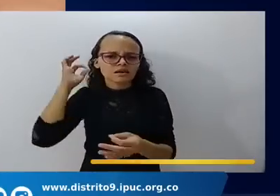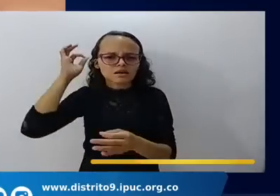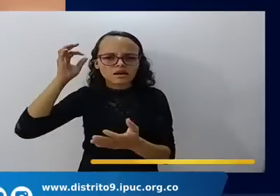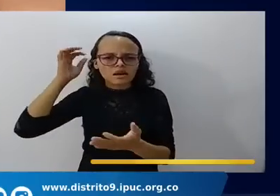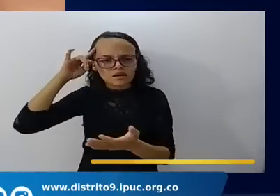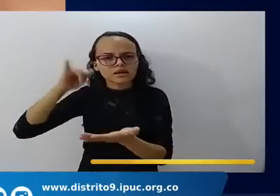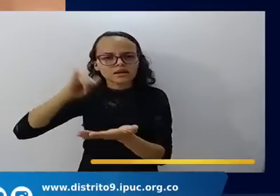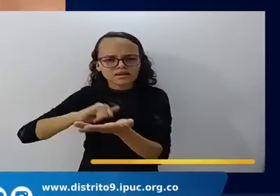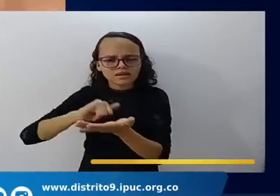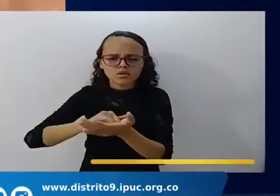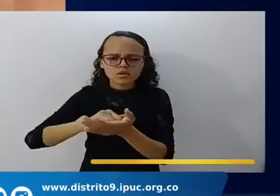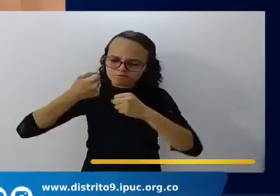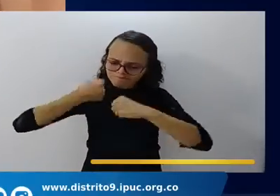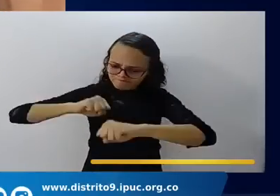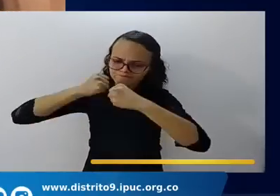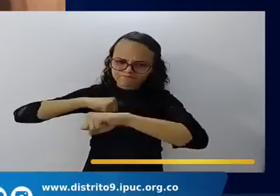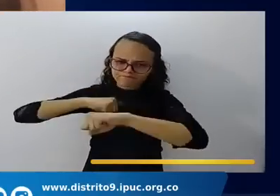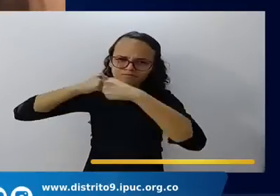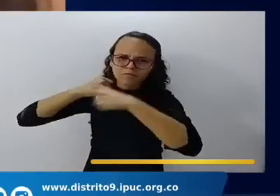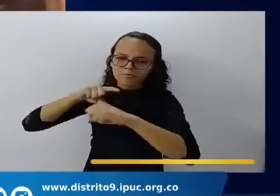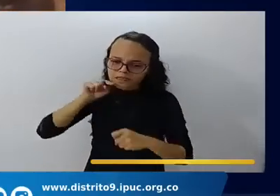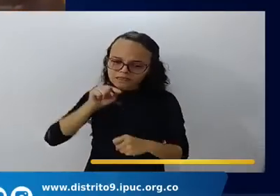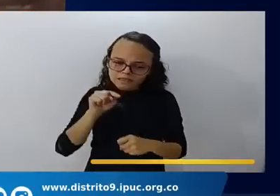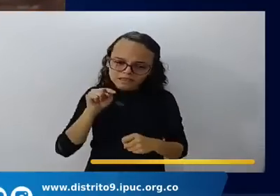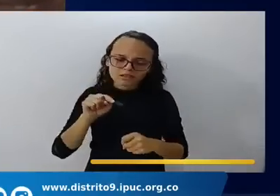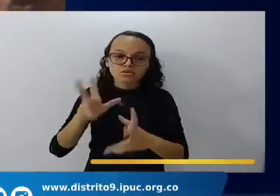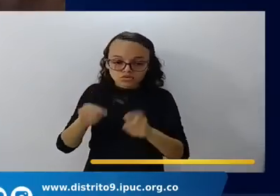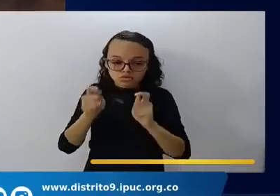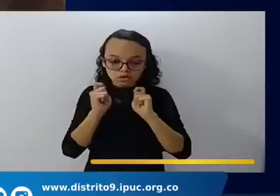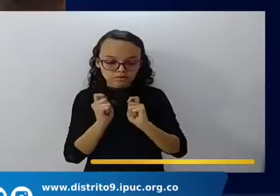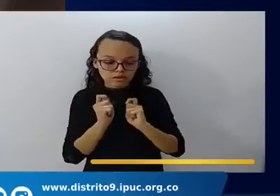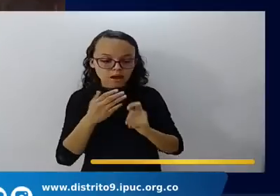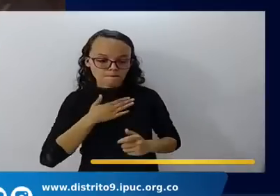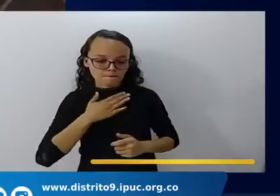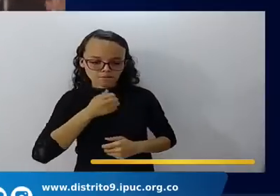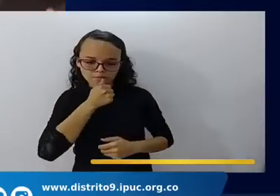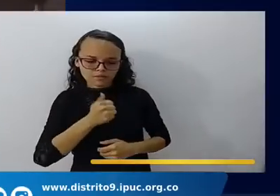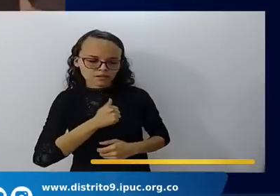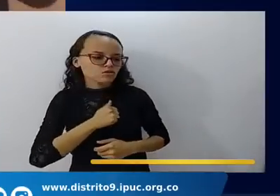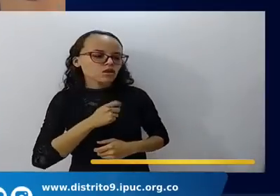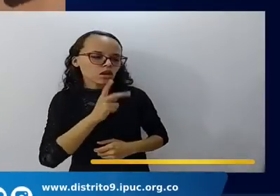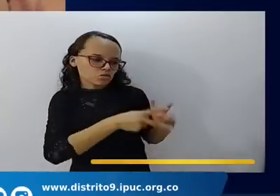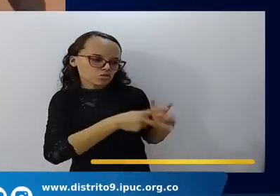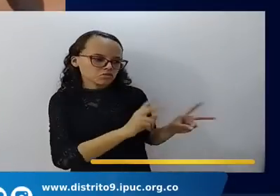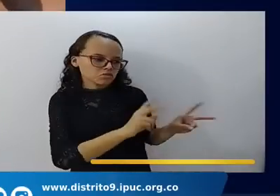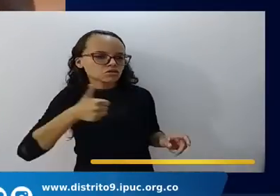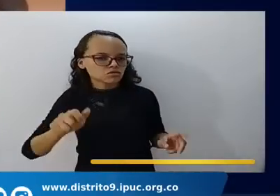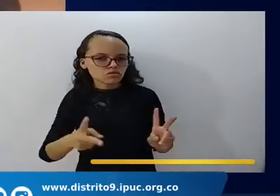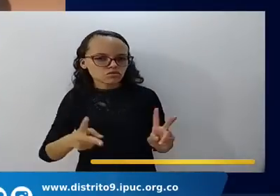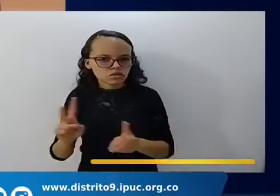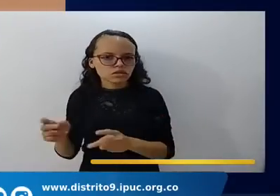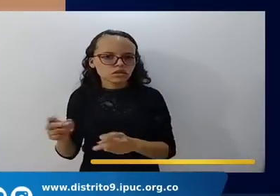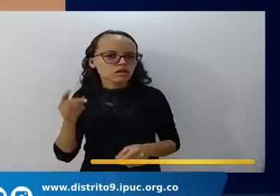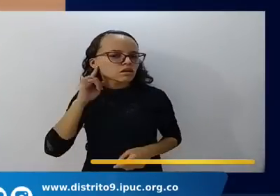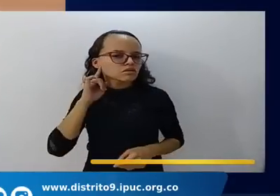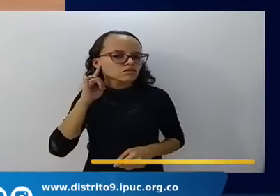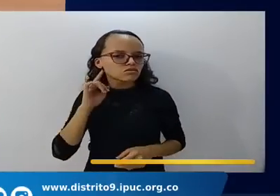persiste en ello porque haciendo esto te salvarás a ti mismo y a los que te oyeran denle un aplauso al señor